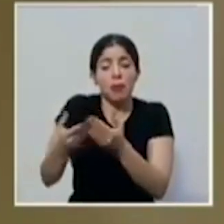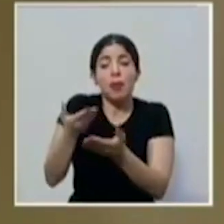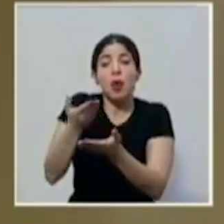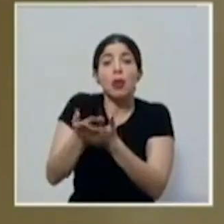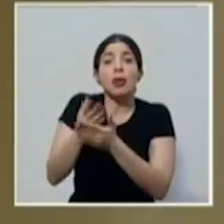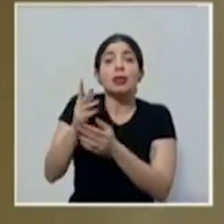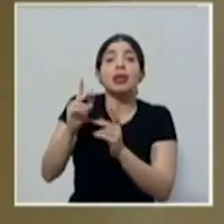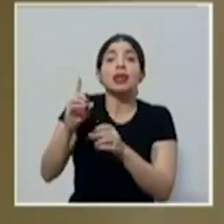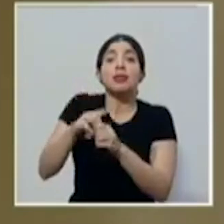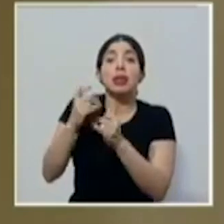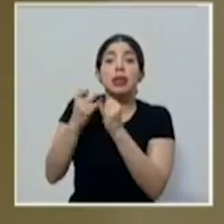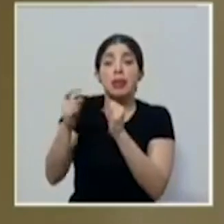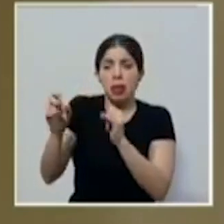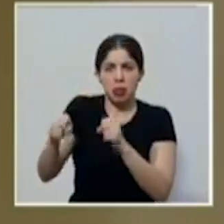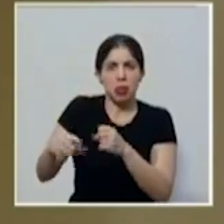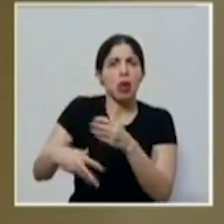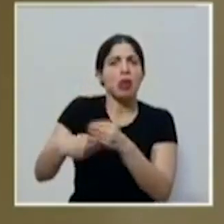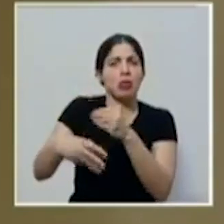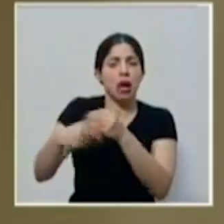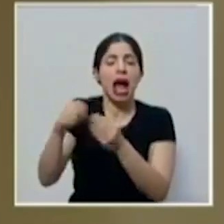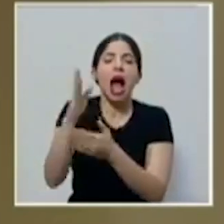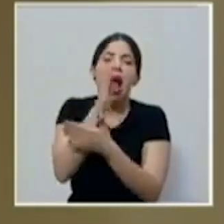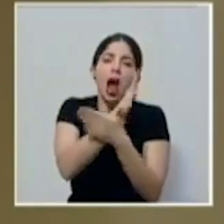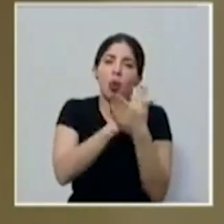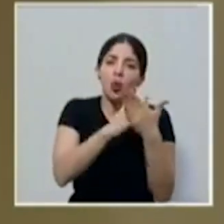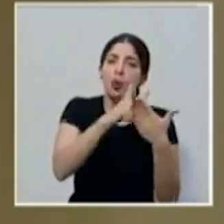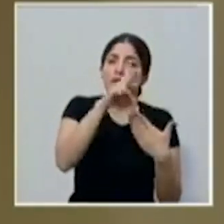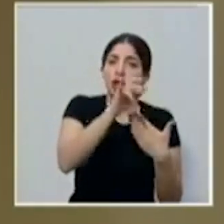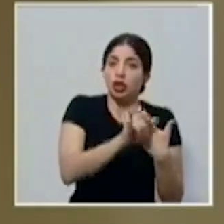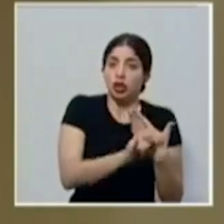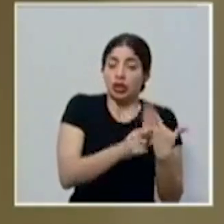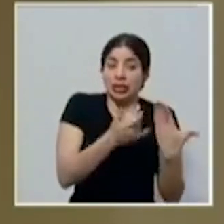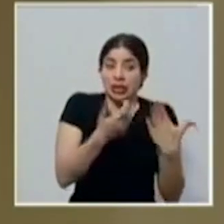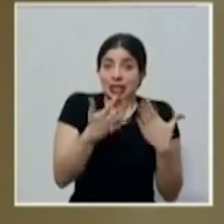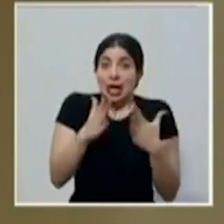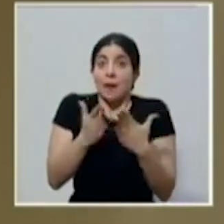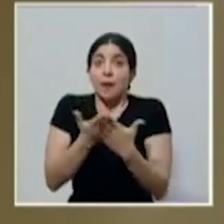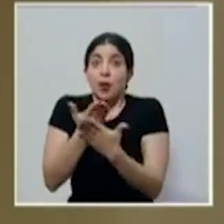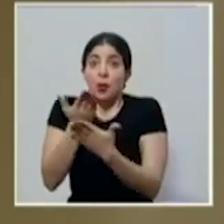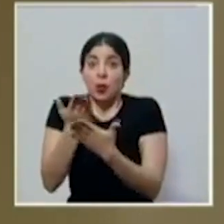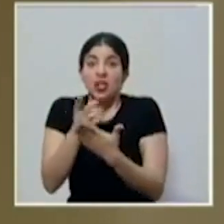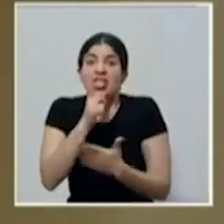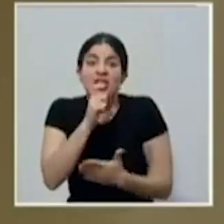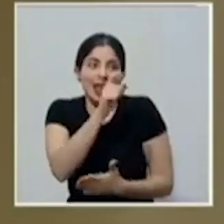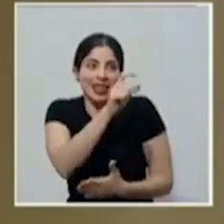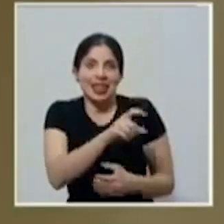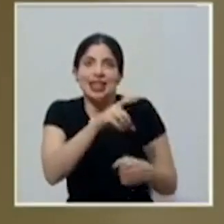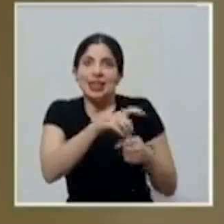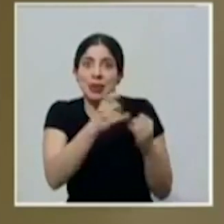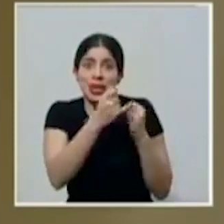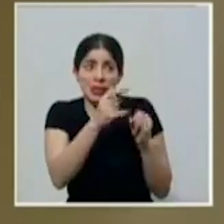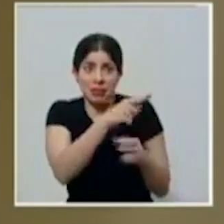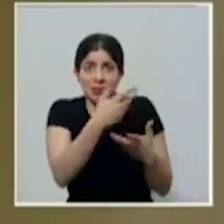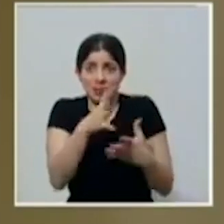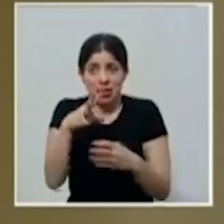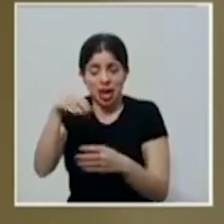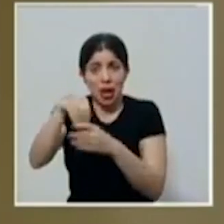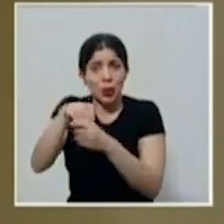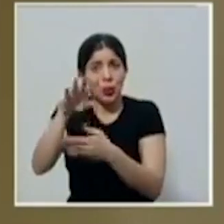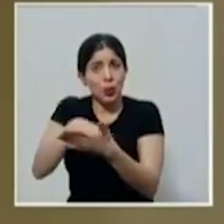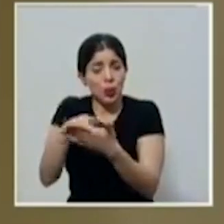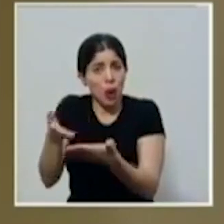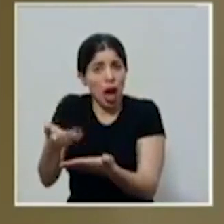diputados independientes. Algunos proyectos que han sido propuestos por diputados independientes están incluidos en la convocatoria